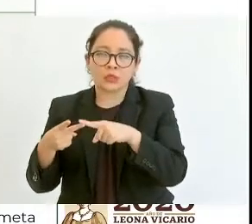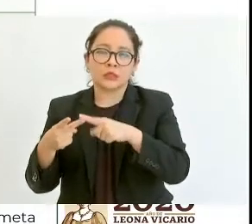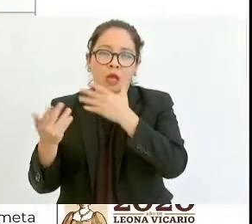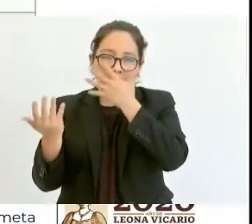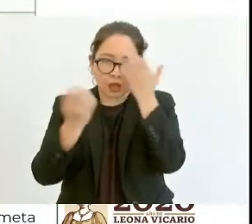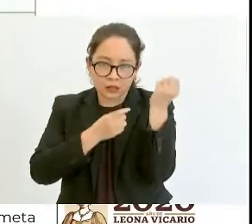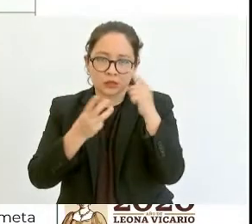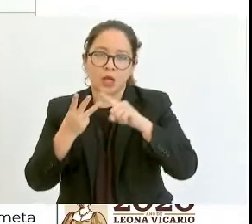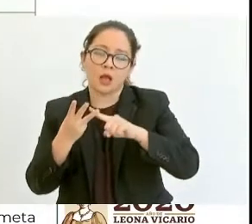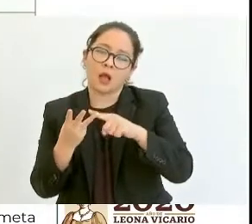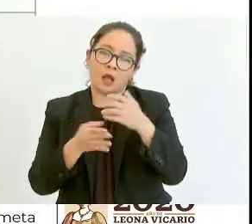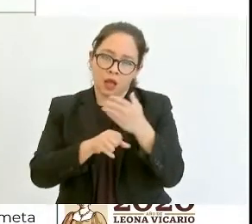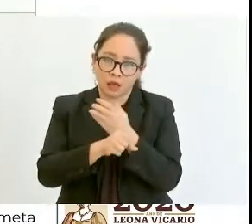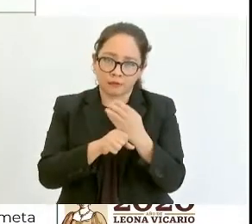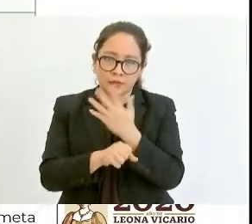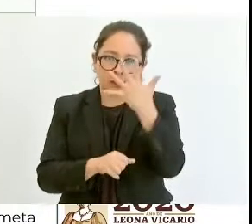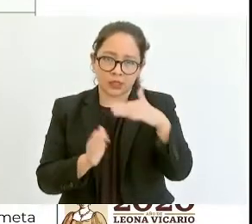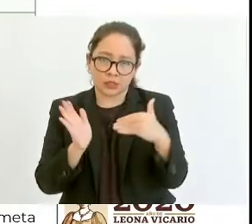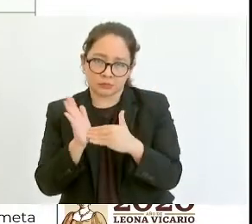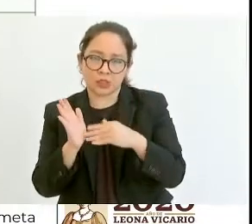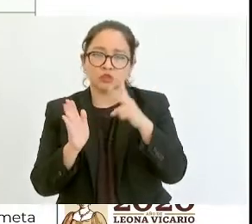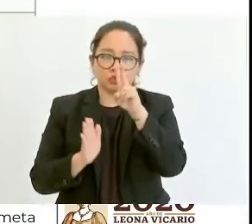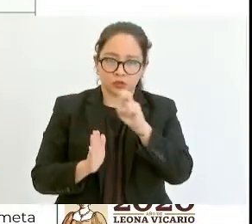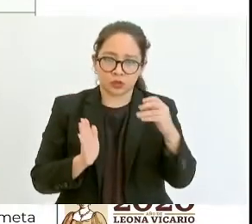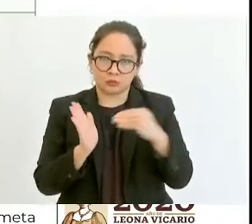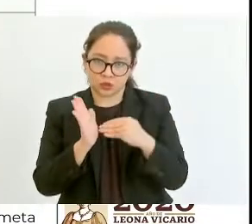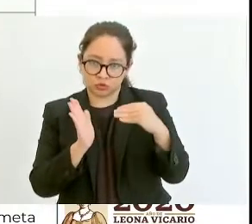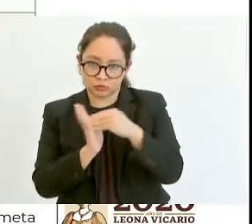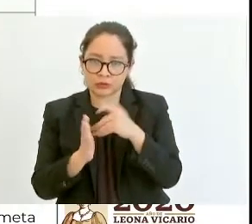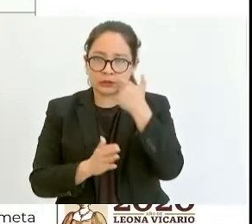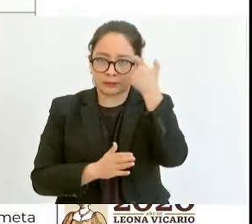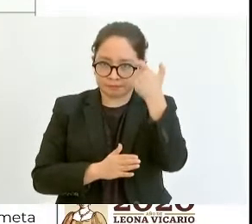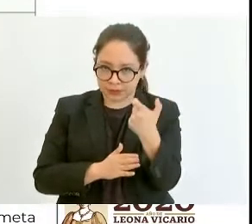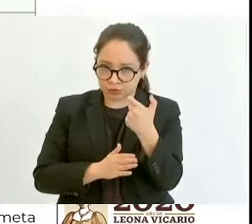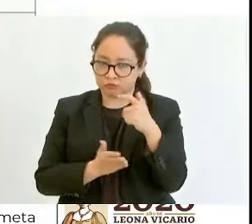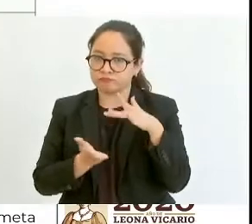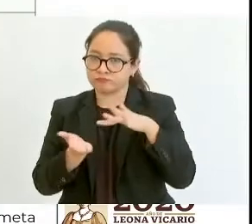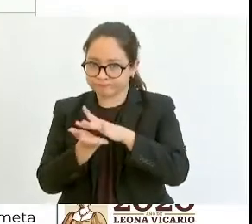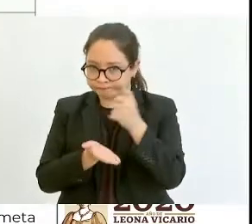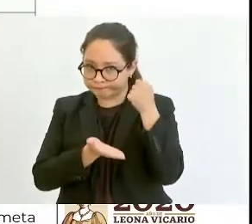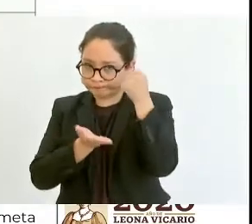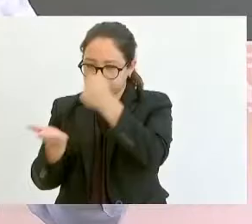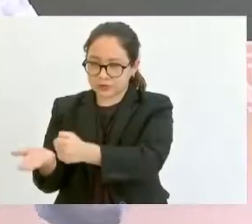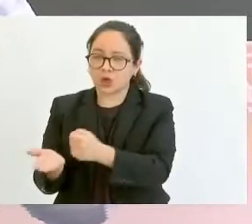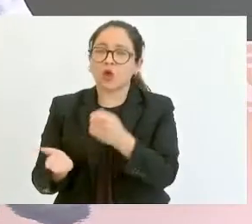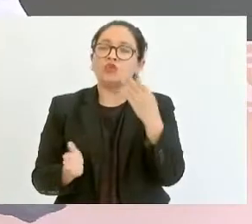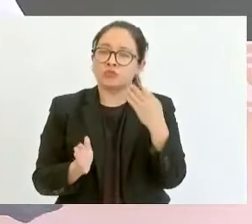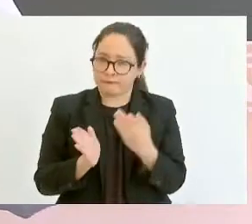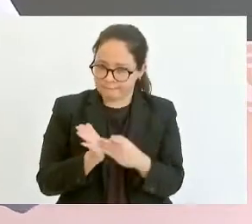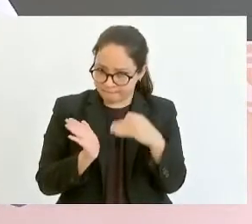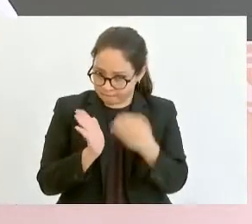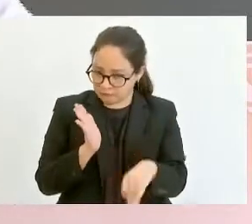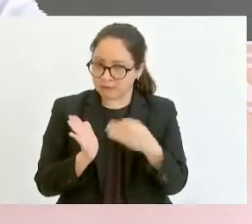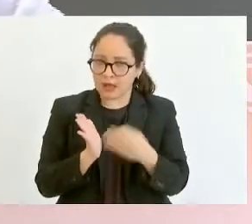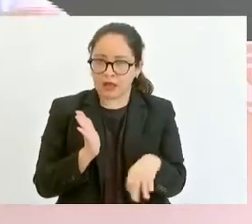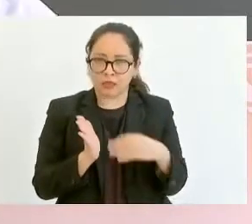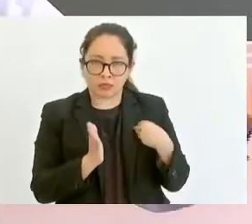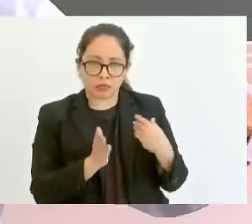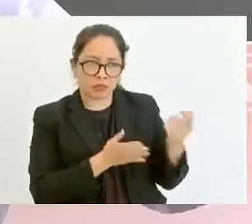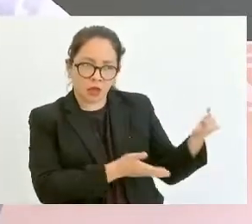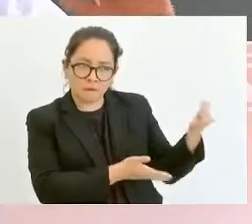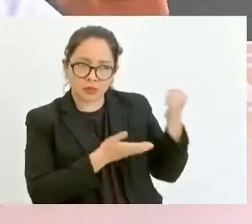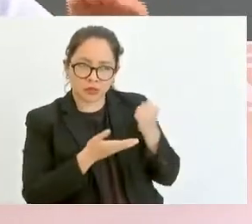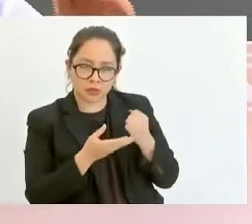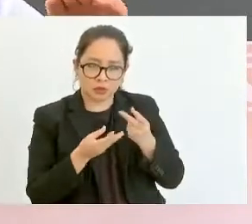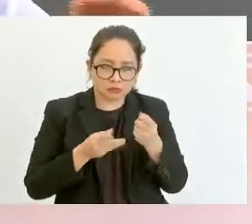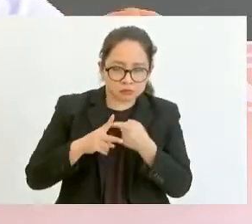con 10.200 millones de pesos. Nos falta un poco más para terminar el ejercicio del presupuesto, pero ya